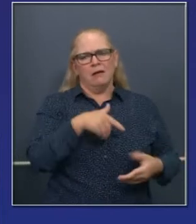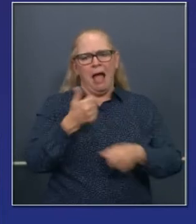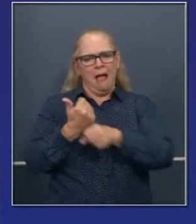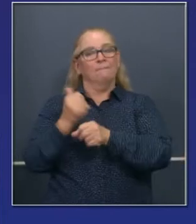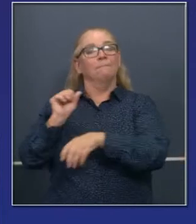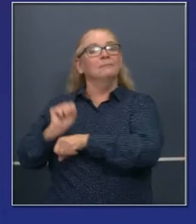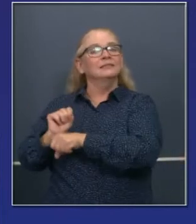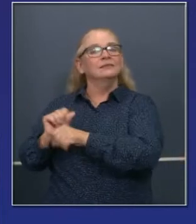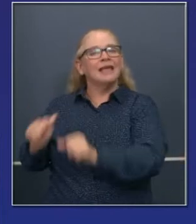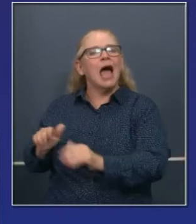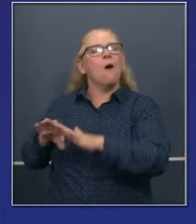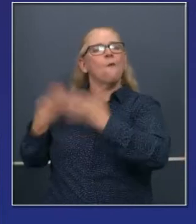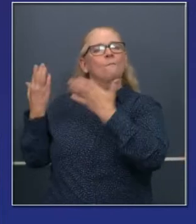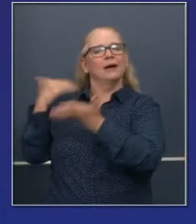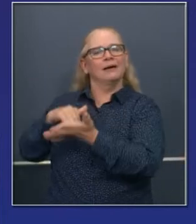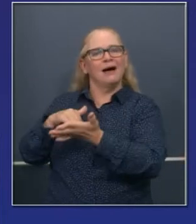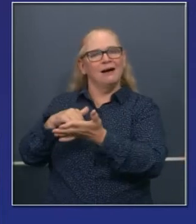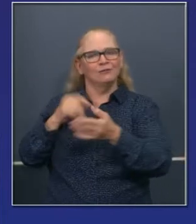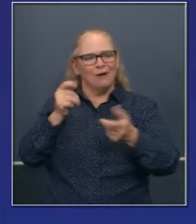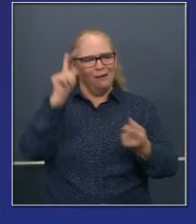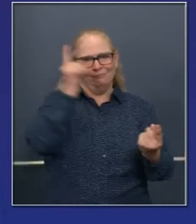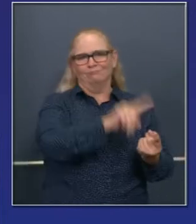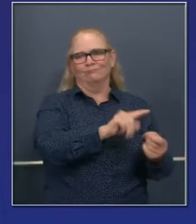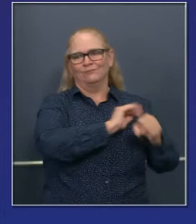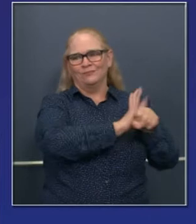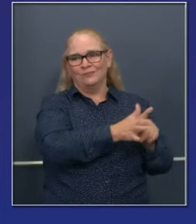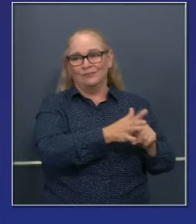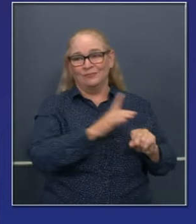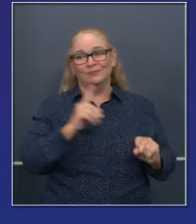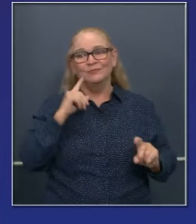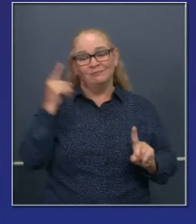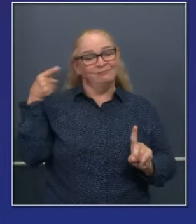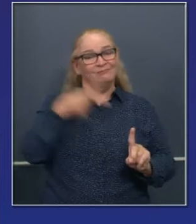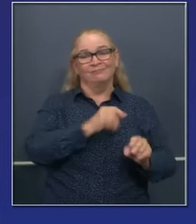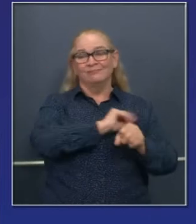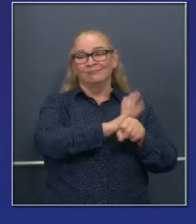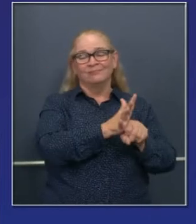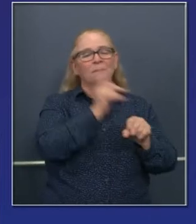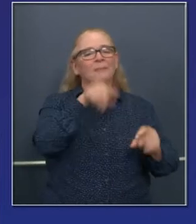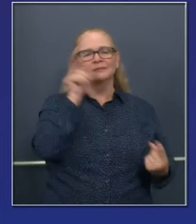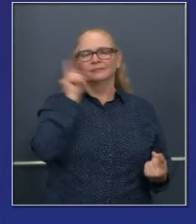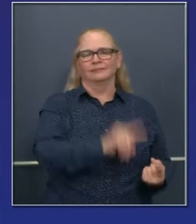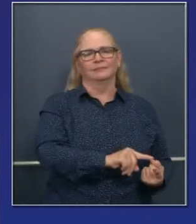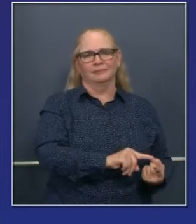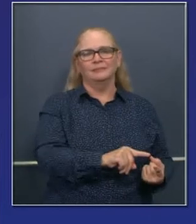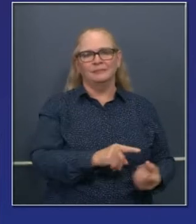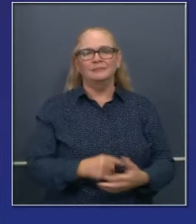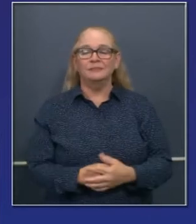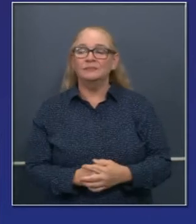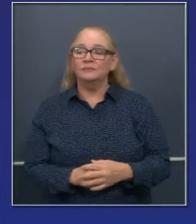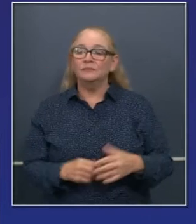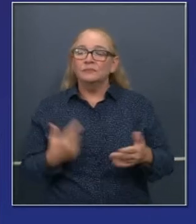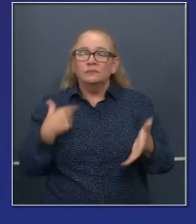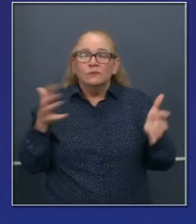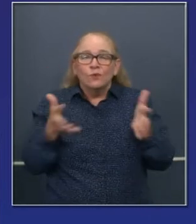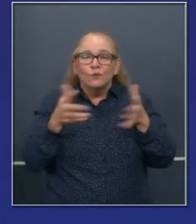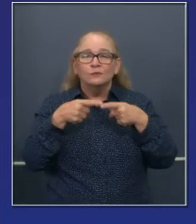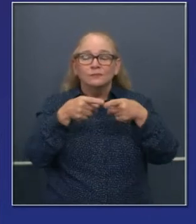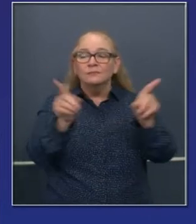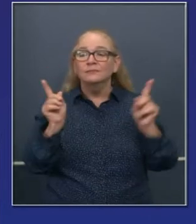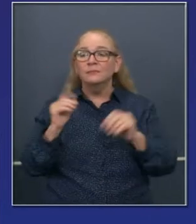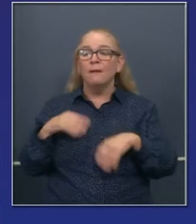negocios vuelvan a abrir mitigando la pandemia. La idea también es comprar